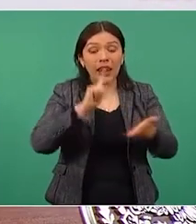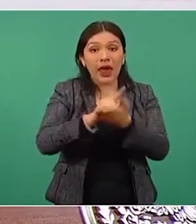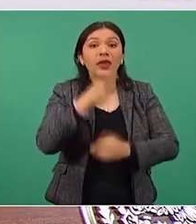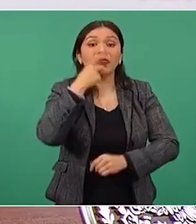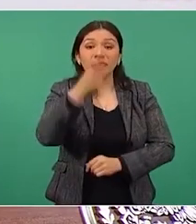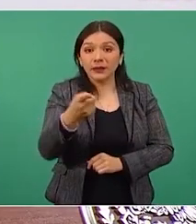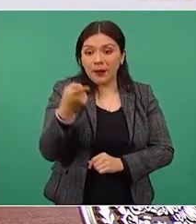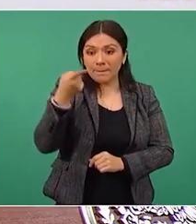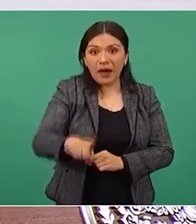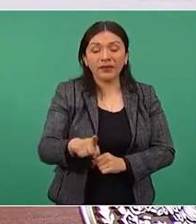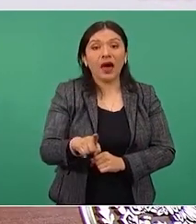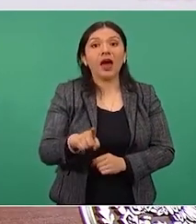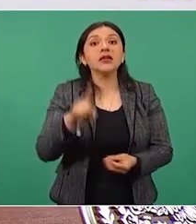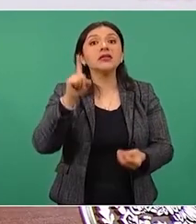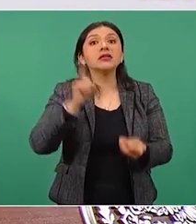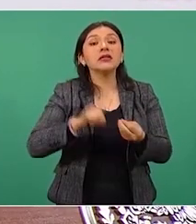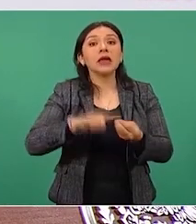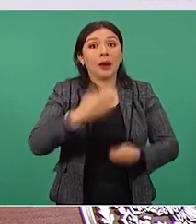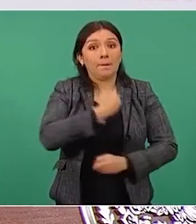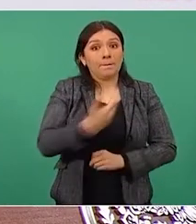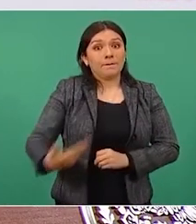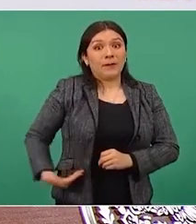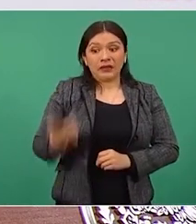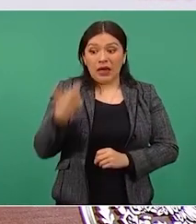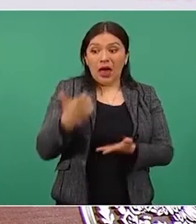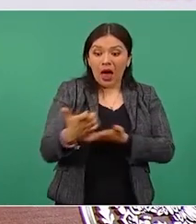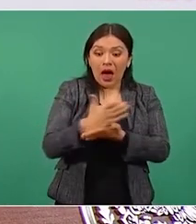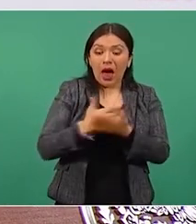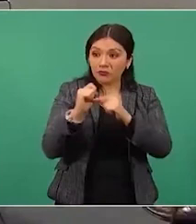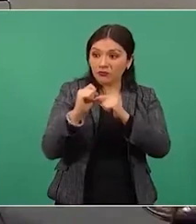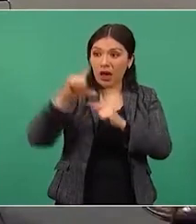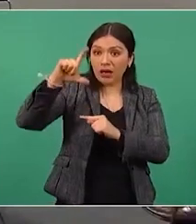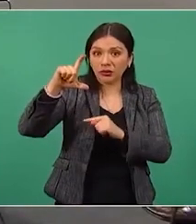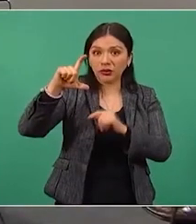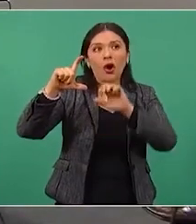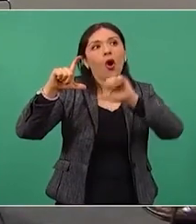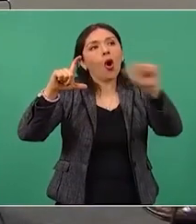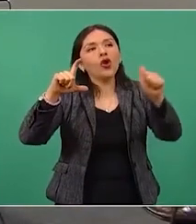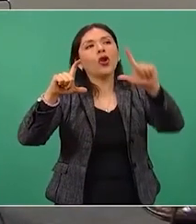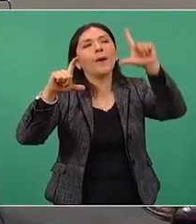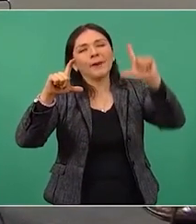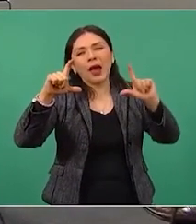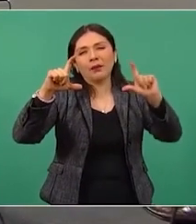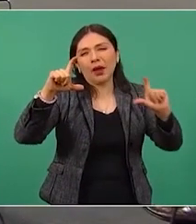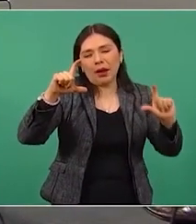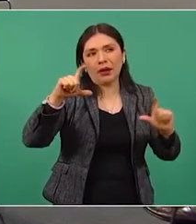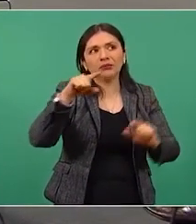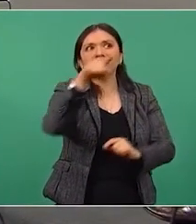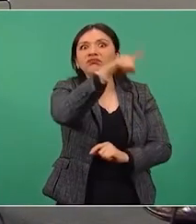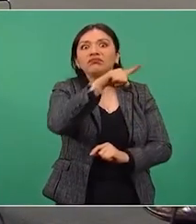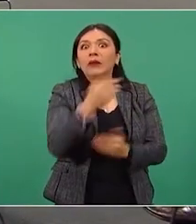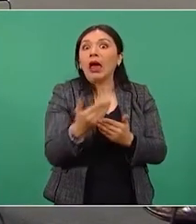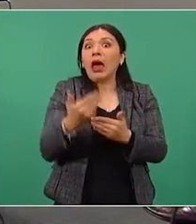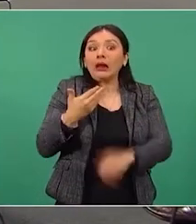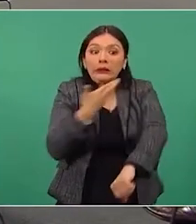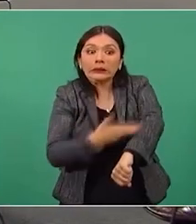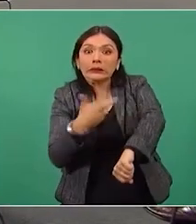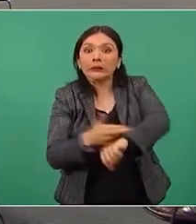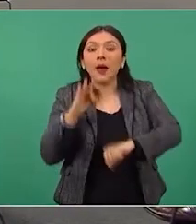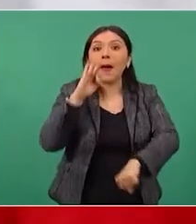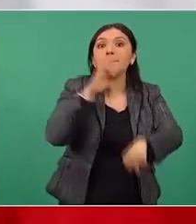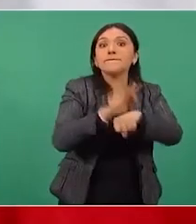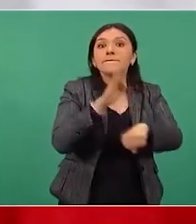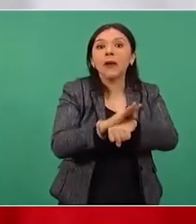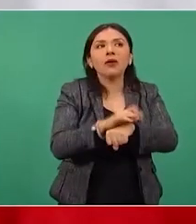más que lo que recibe el presidente de la República. Ellos se ampararon y siguen ganando